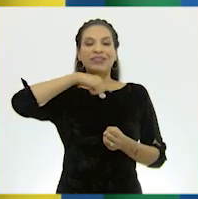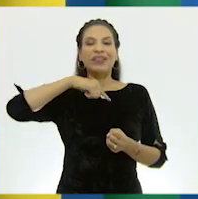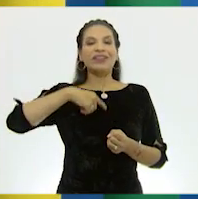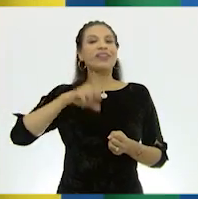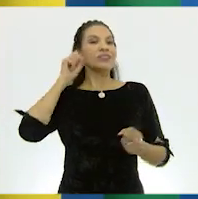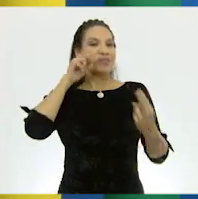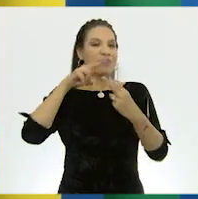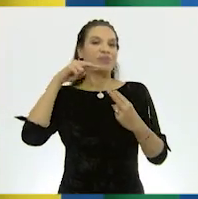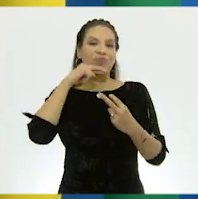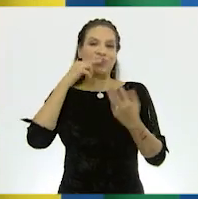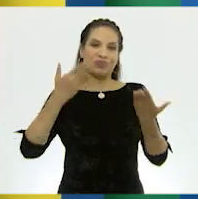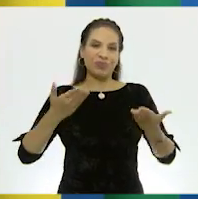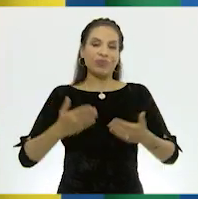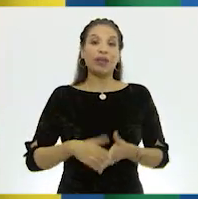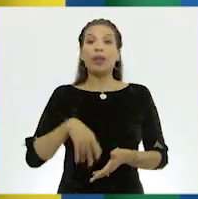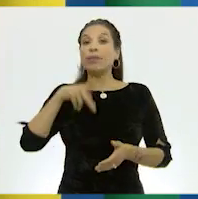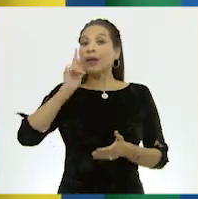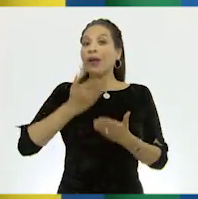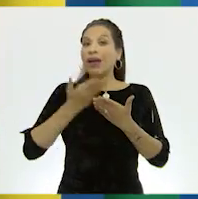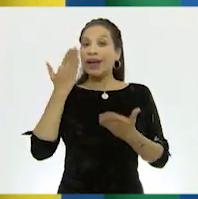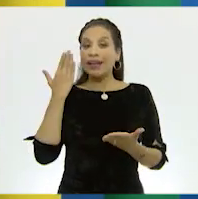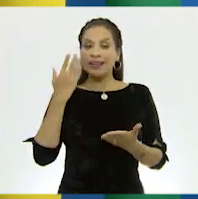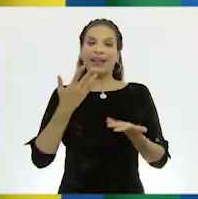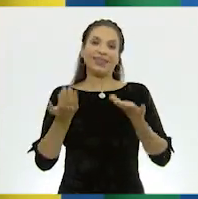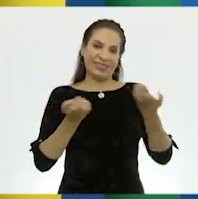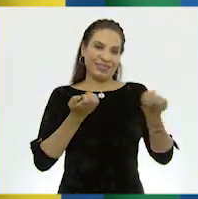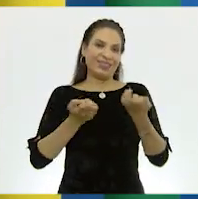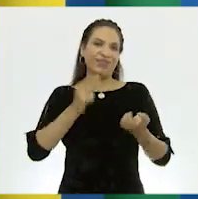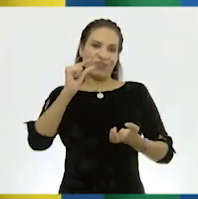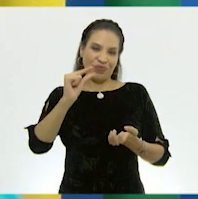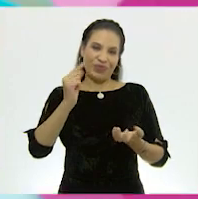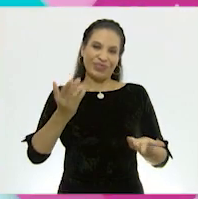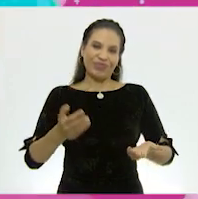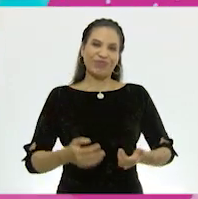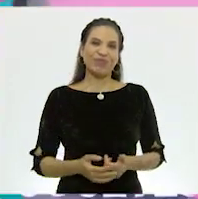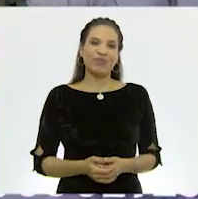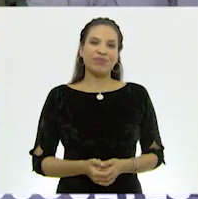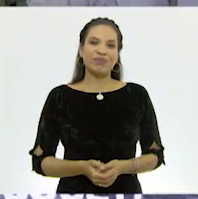Hasta la próxima Pero antes, a movernos un poco